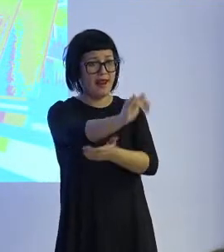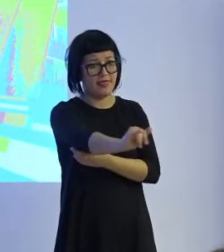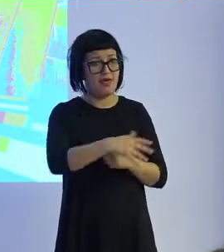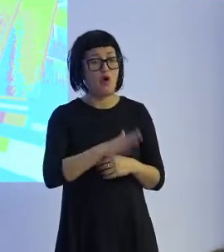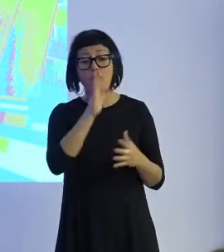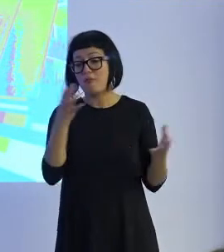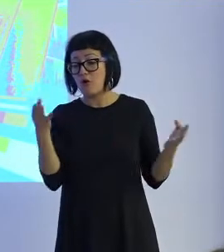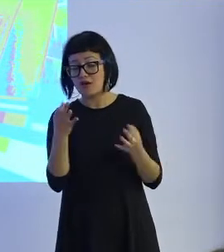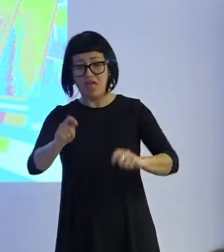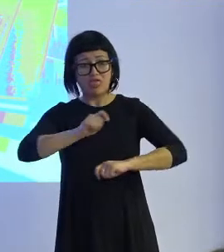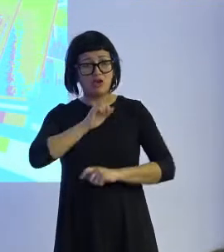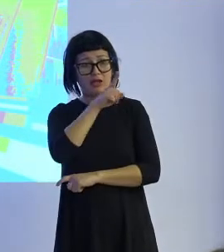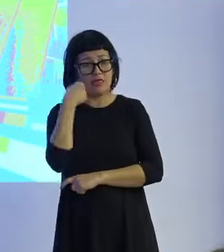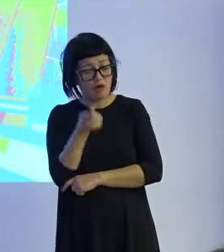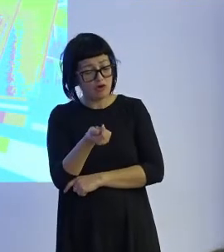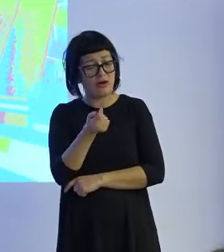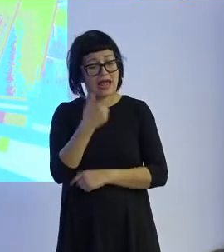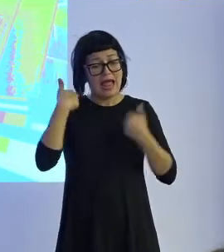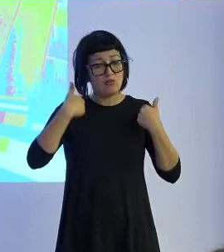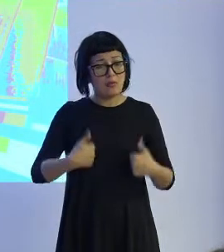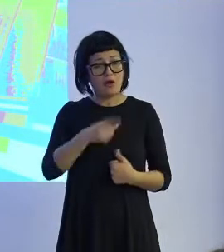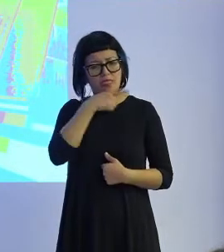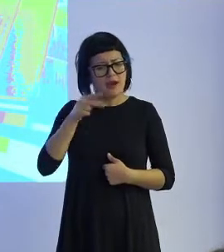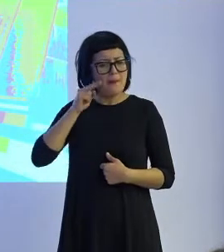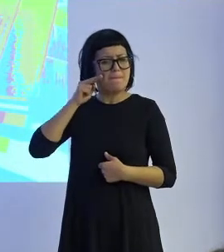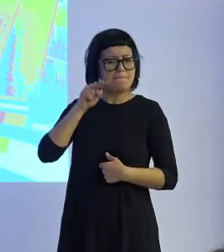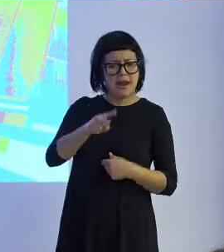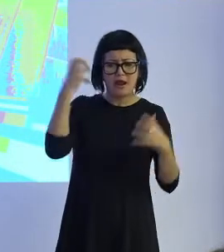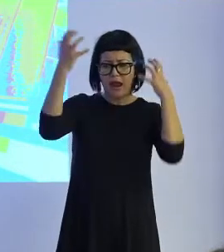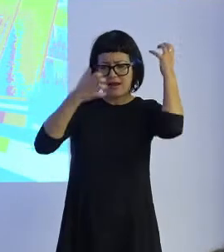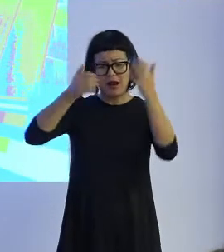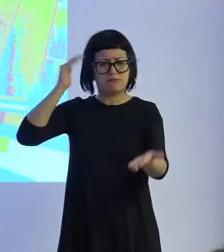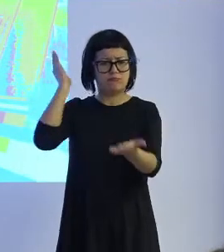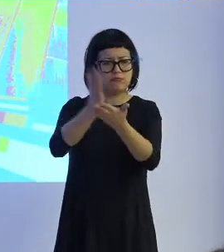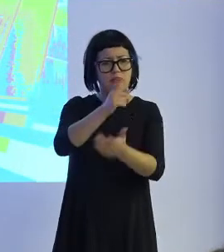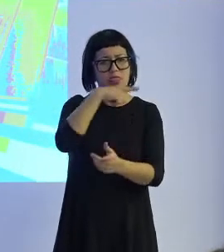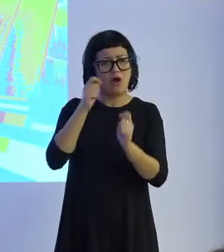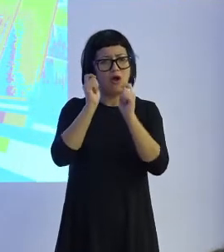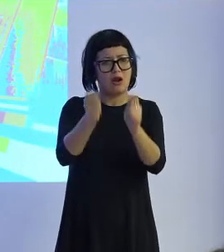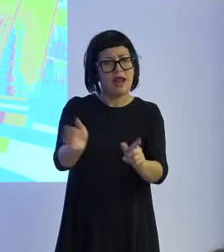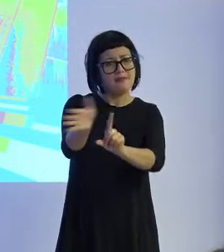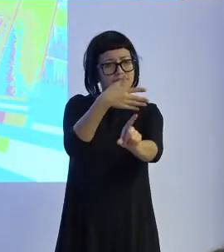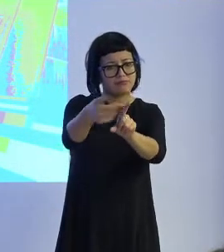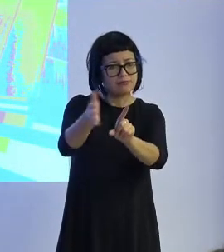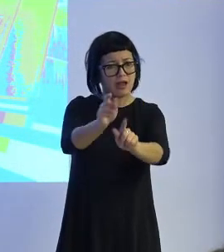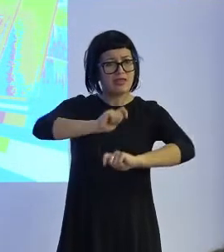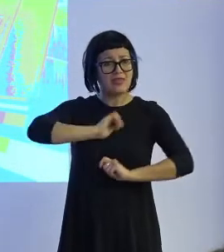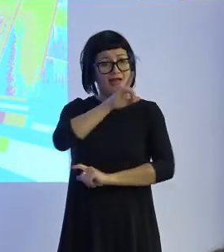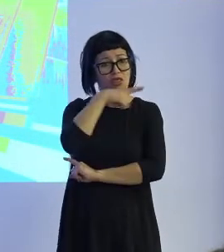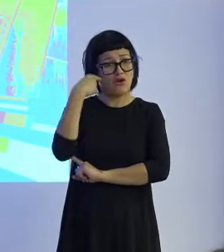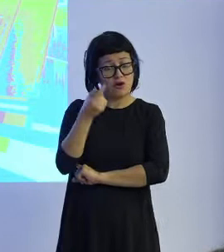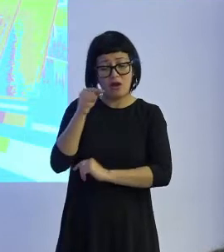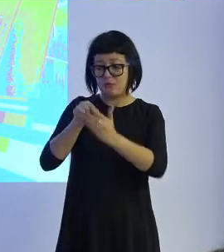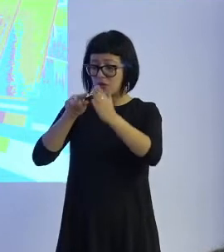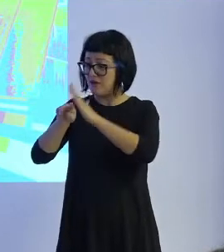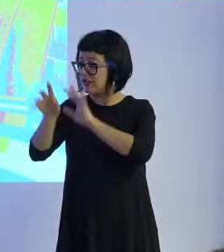¿Por qué? Porque nos causa dolor a nosotros, al ser humano, el ver cómo se inflige dolor o cómo se maltrata a un animal. En el mismo